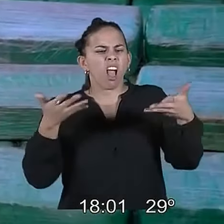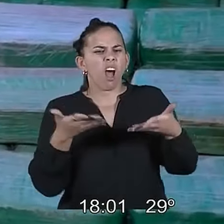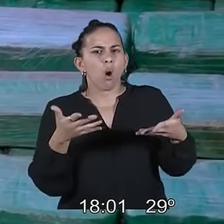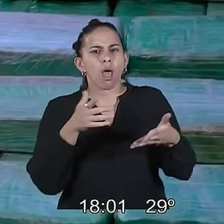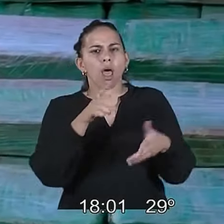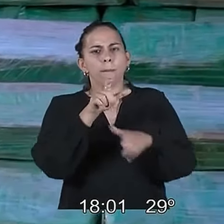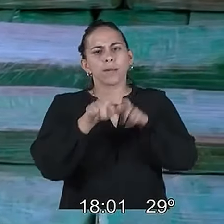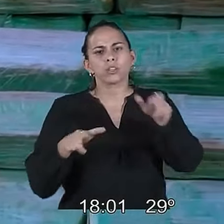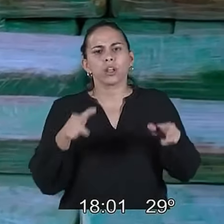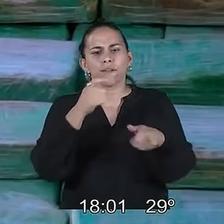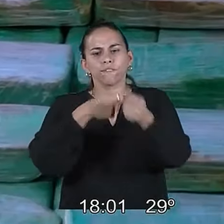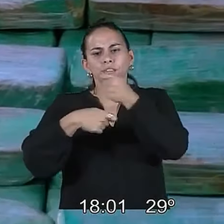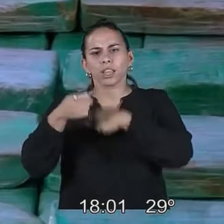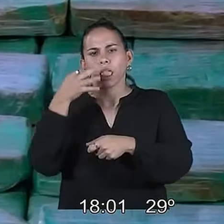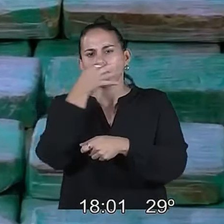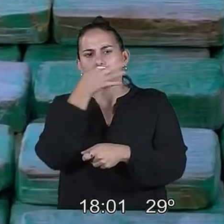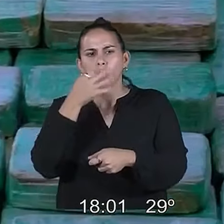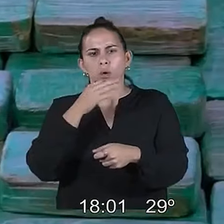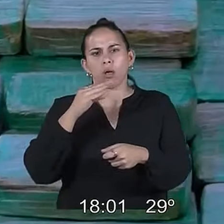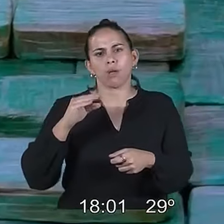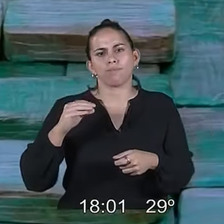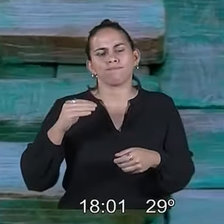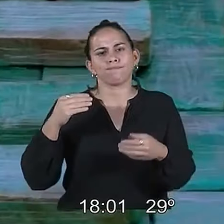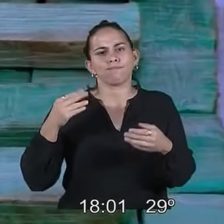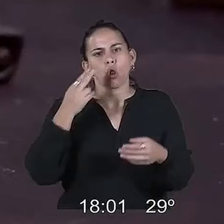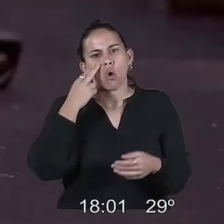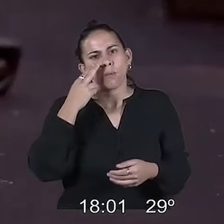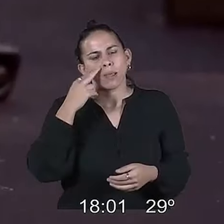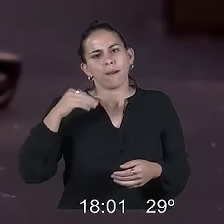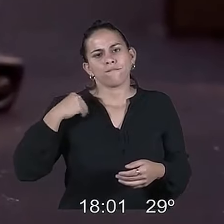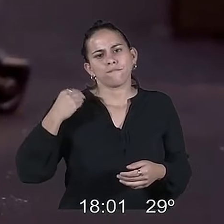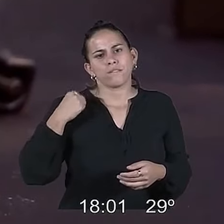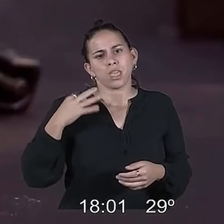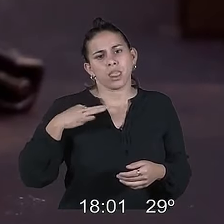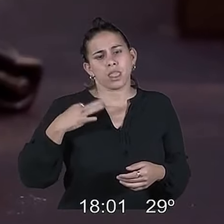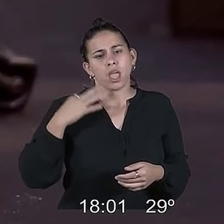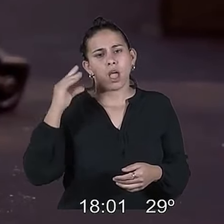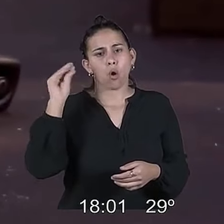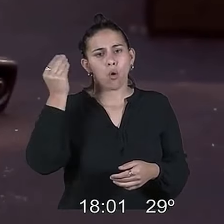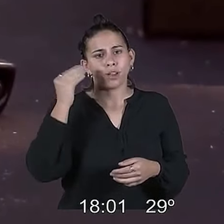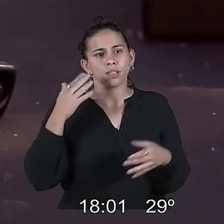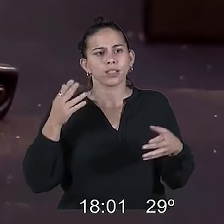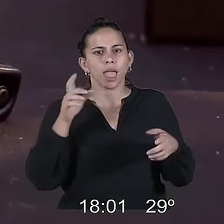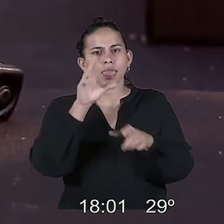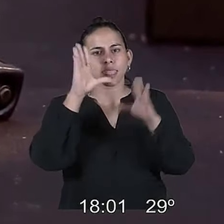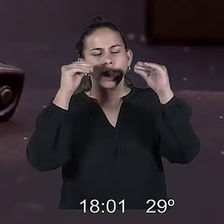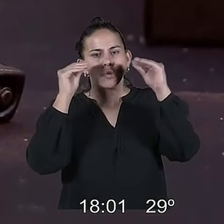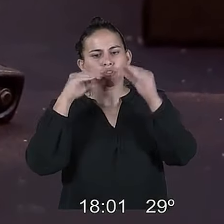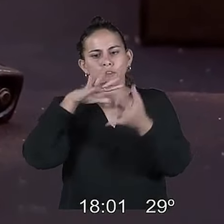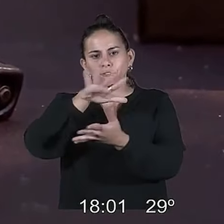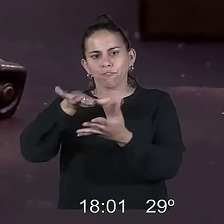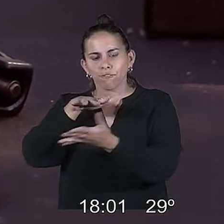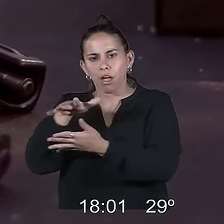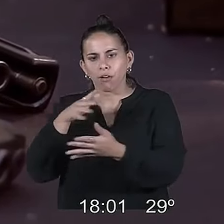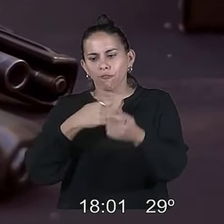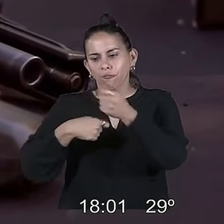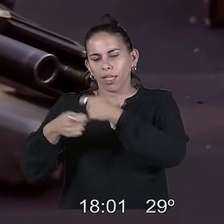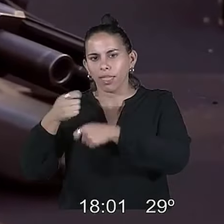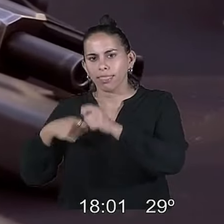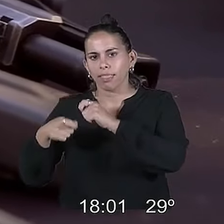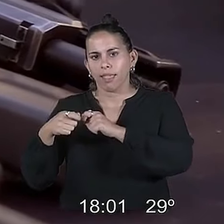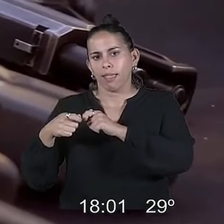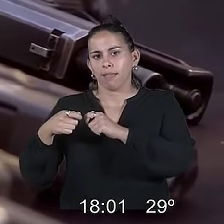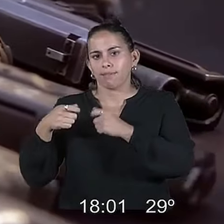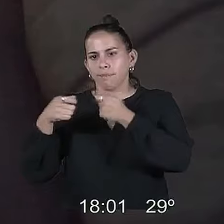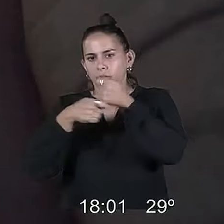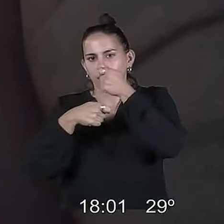que se dedican a traficar drogas que destruyen la vida de nuestros jóvenes? Lo que hacen es operar en la noche desde casas de barrio, convertidas en